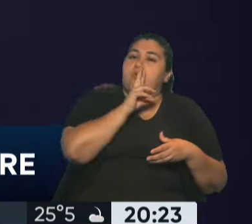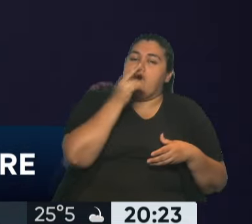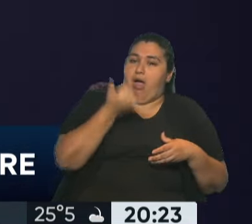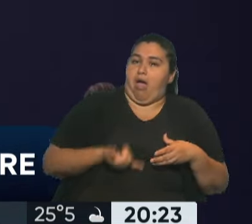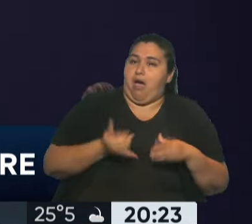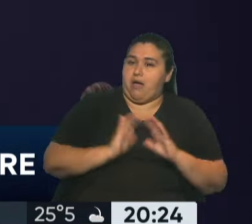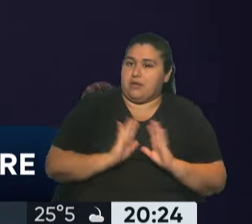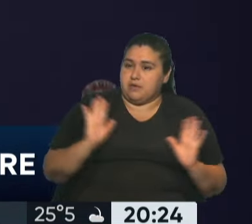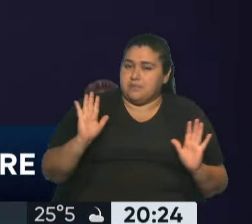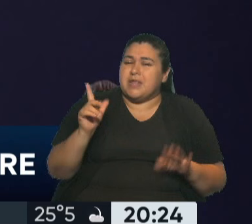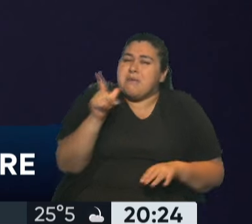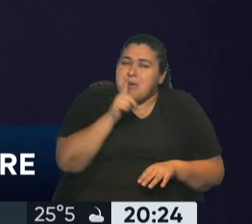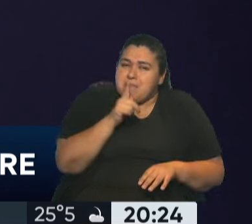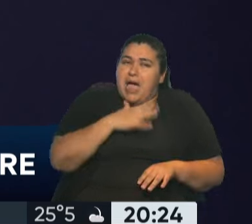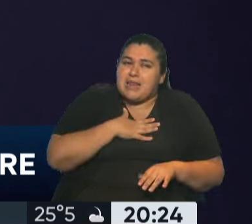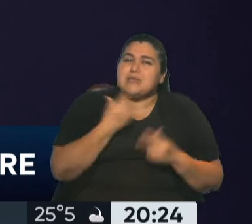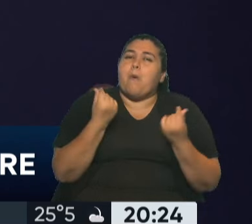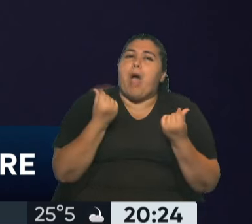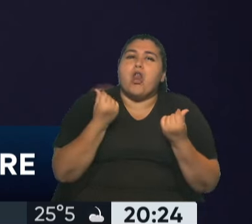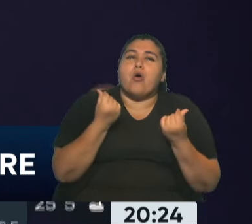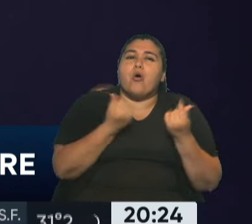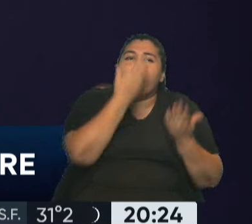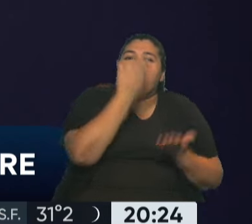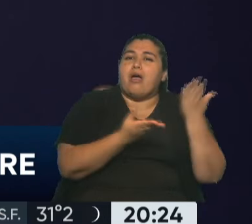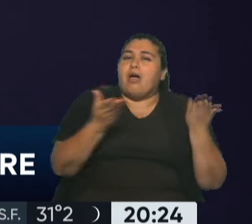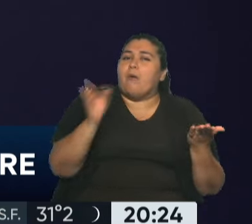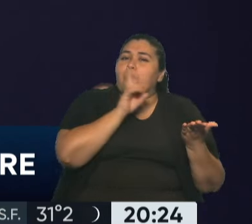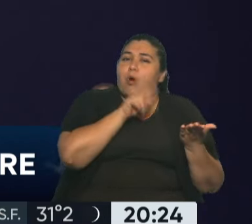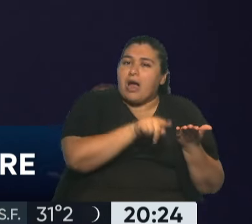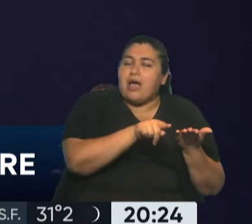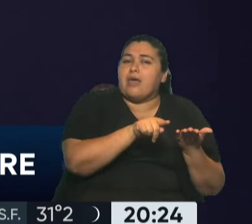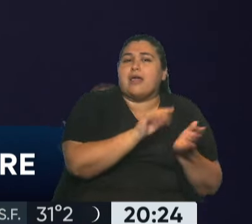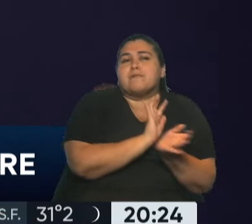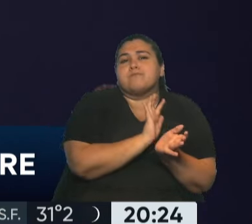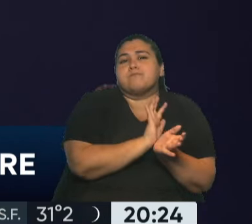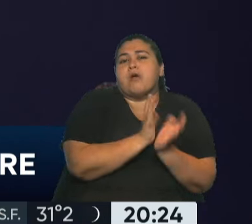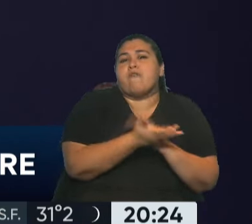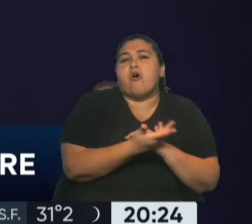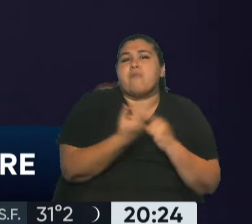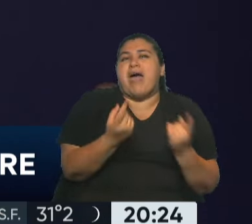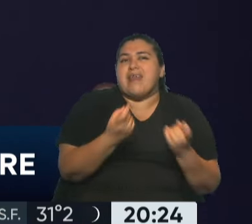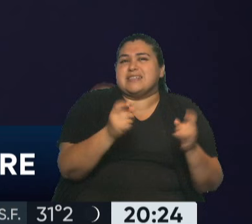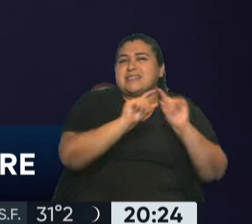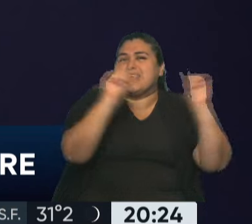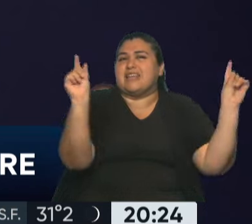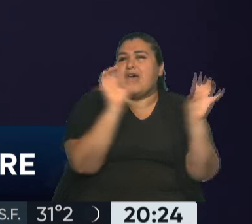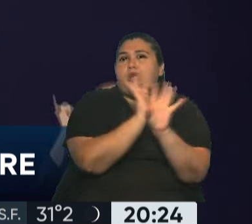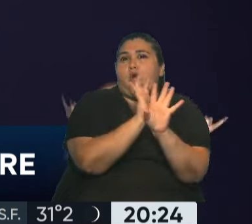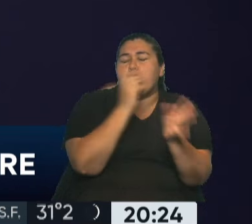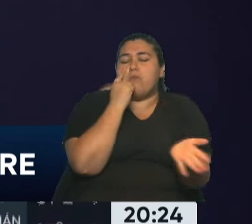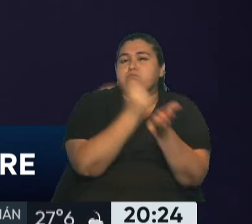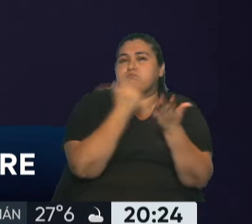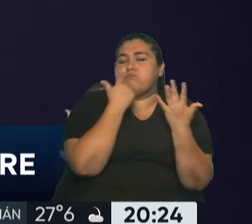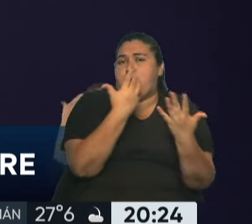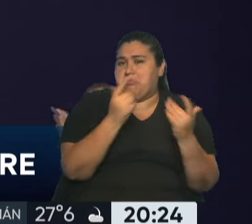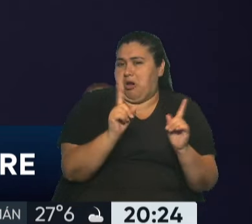Me parece que el valorar a la mujer va más allá del nombre de un salón. Y la verdad es